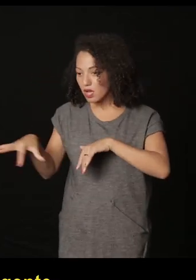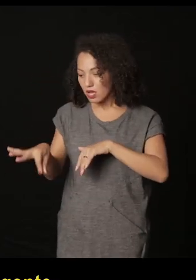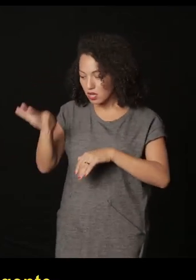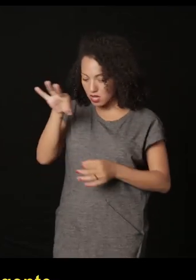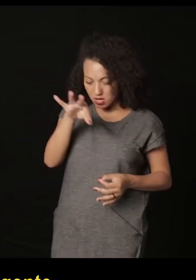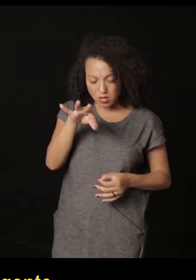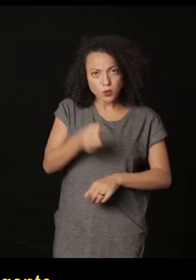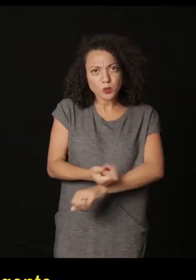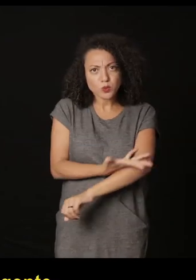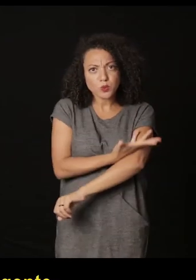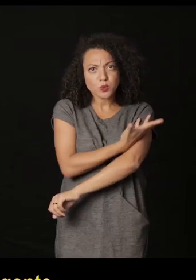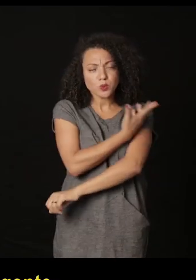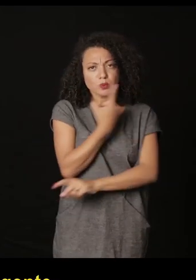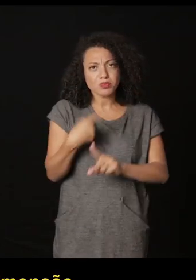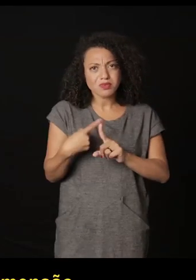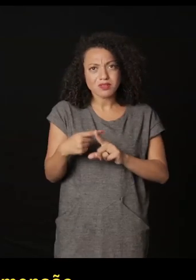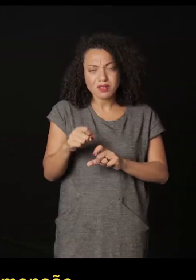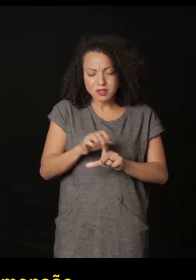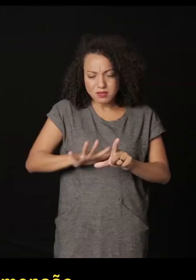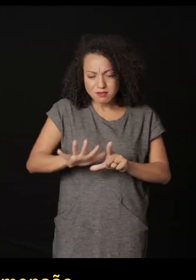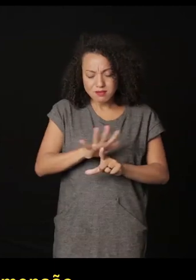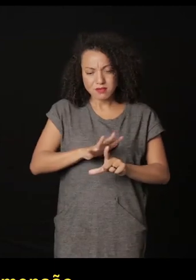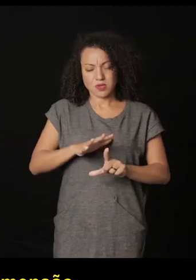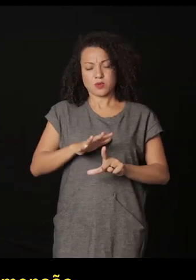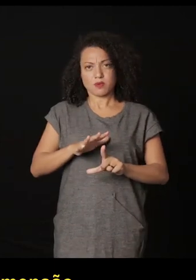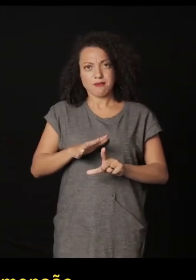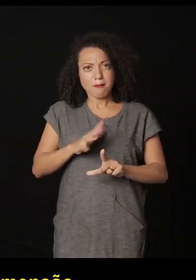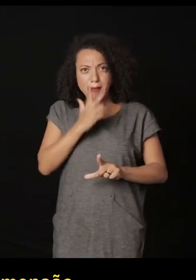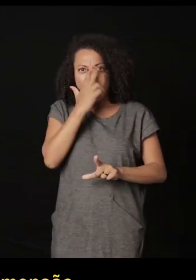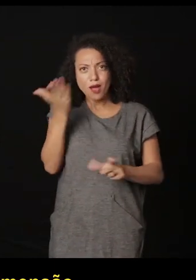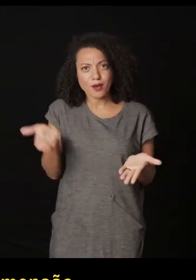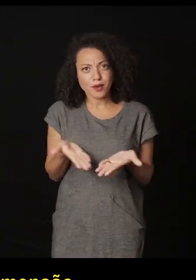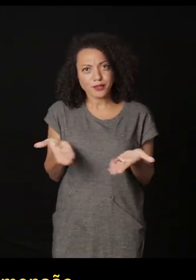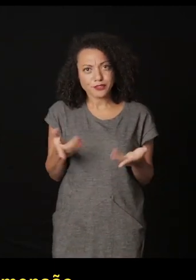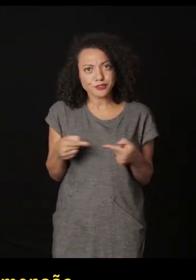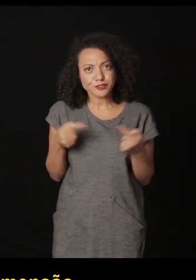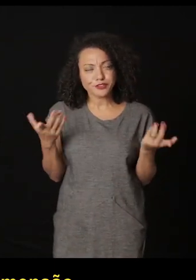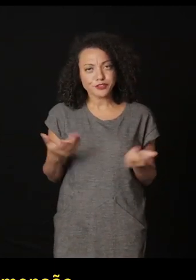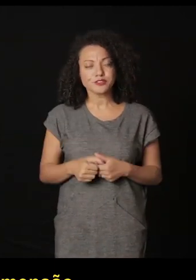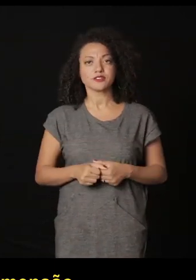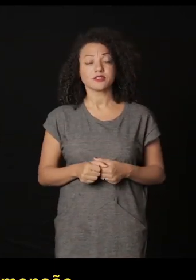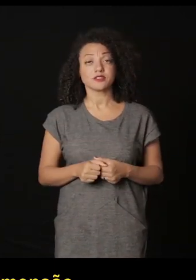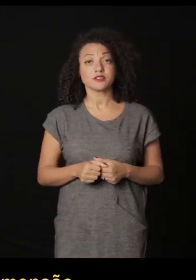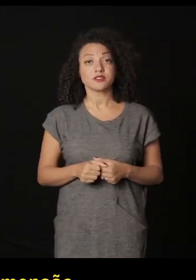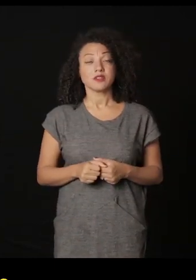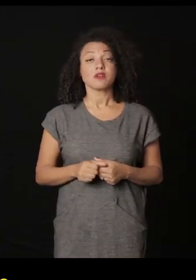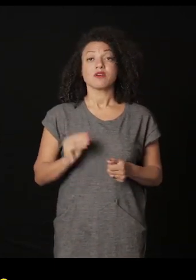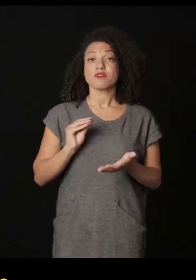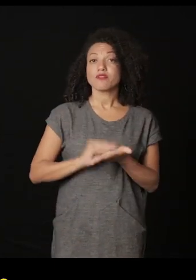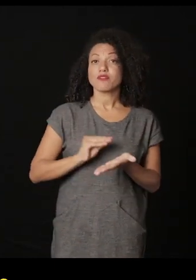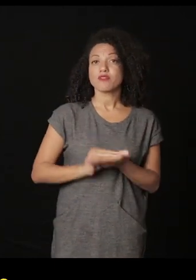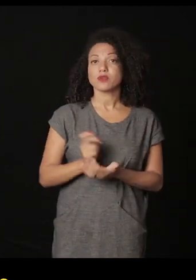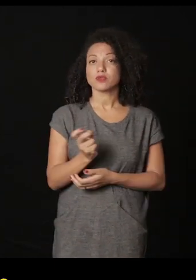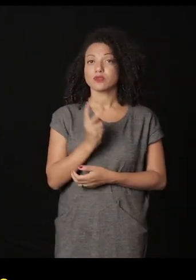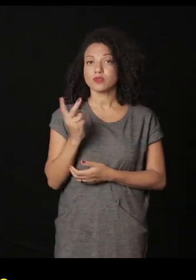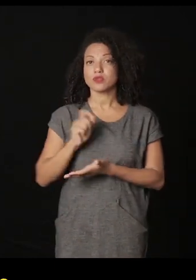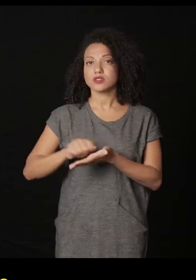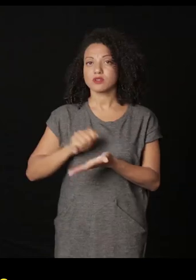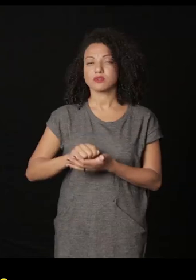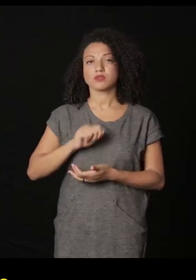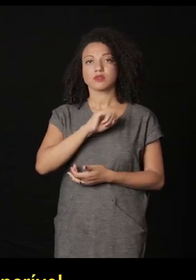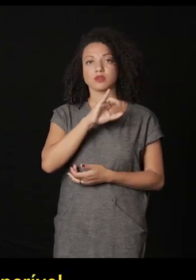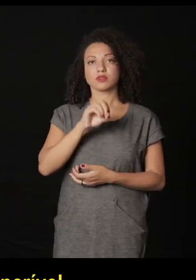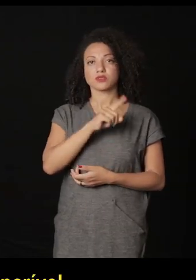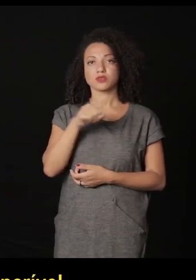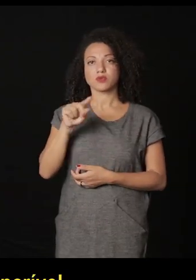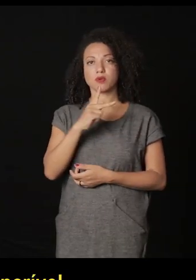releiendo los archivos nos arrepian porque cada imagen tiene una dimensión muy actual en este caso ya faltan solo dos autores que